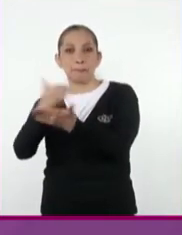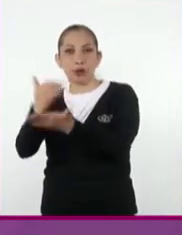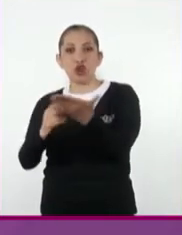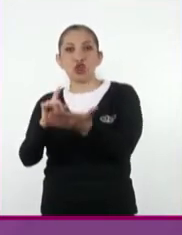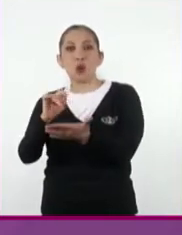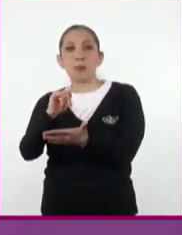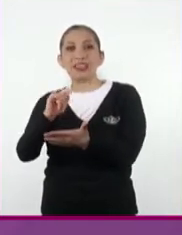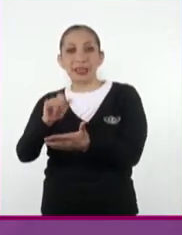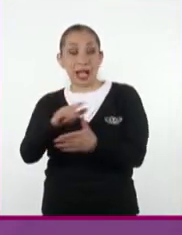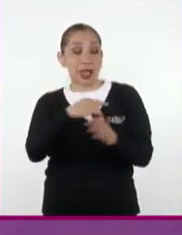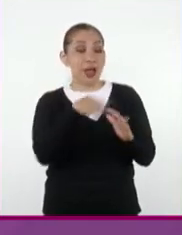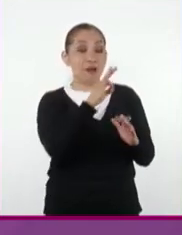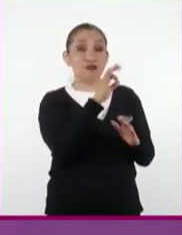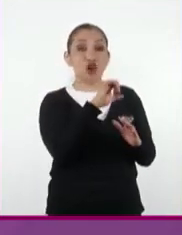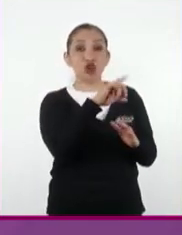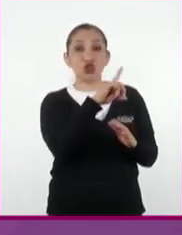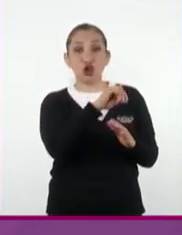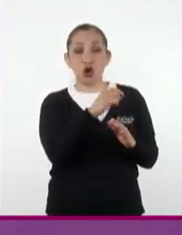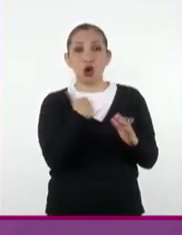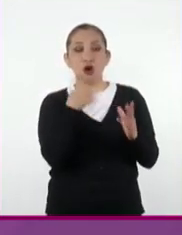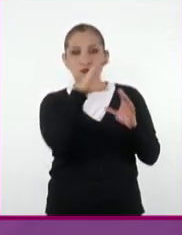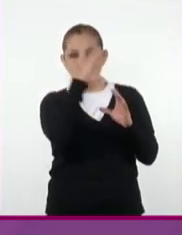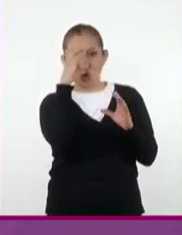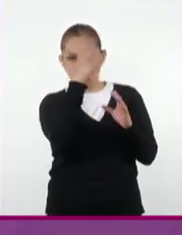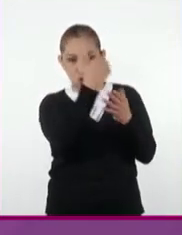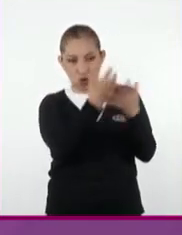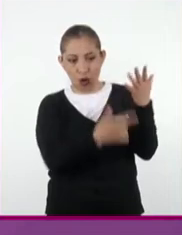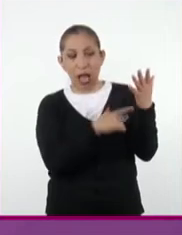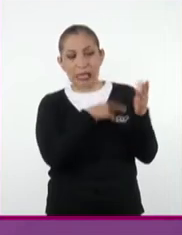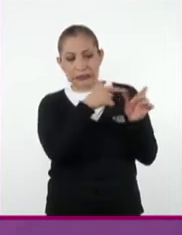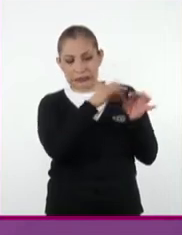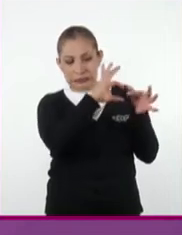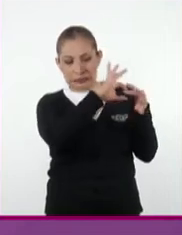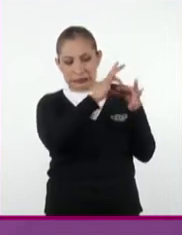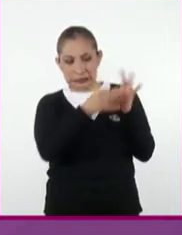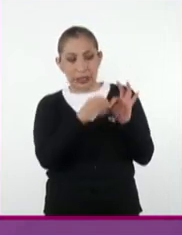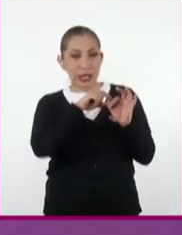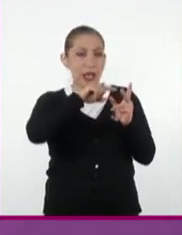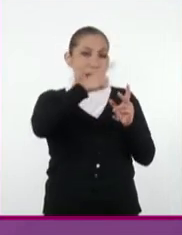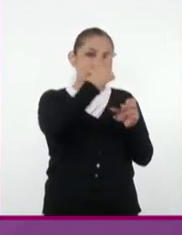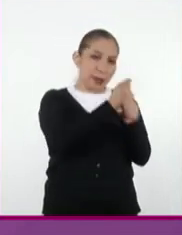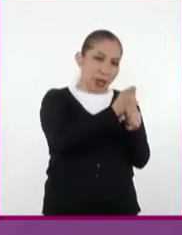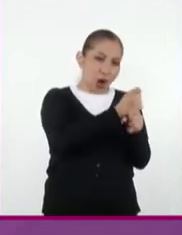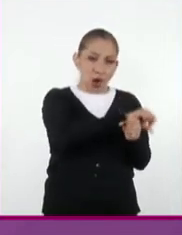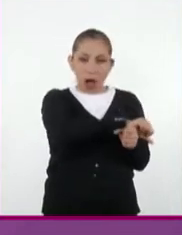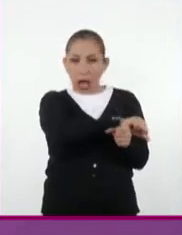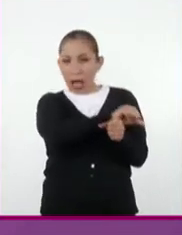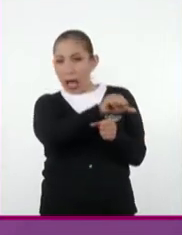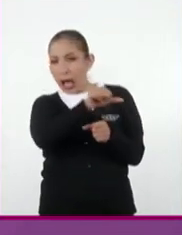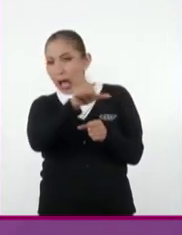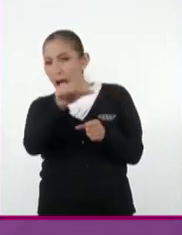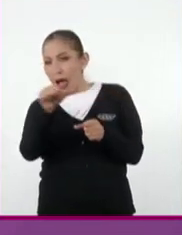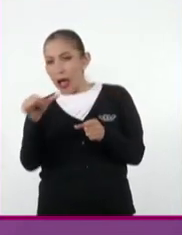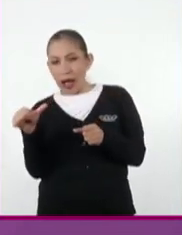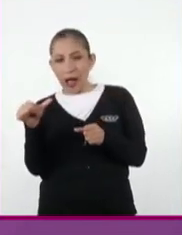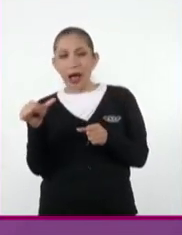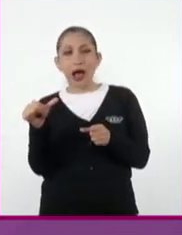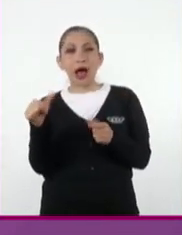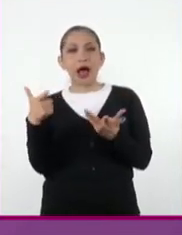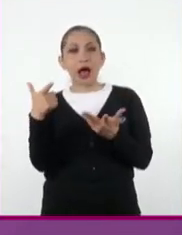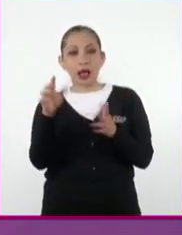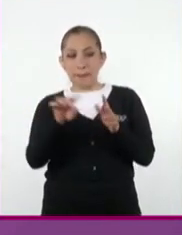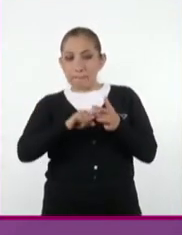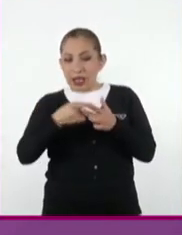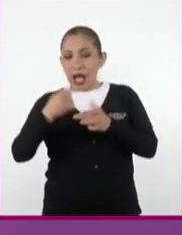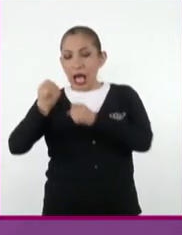El fondo fotográfico sí llevamos como una continuidad, desde la 1 hasta la que vaya